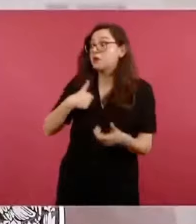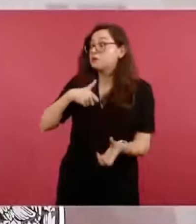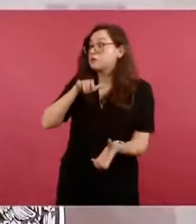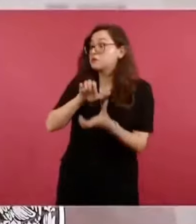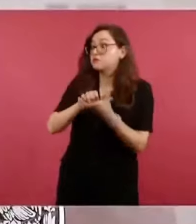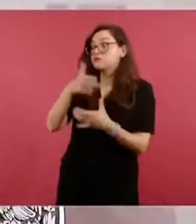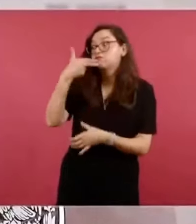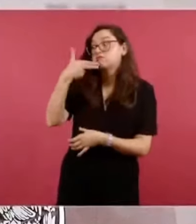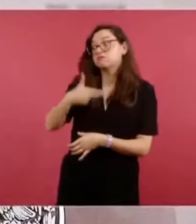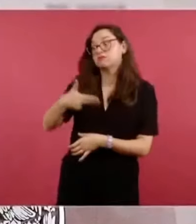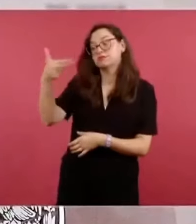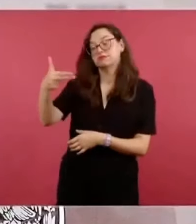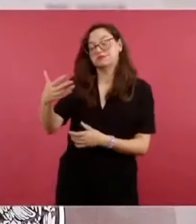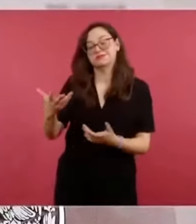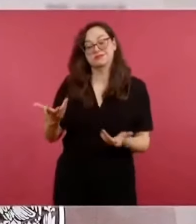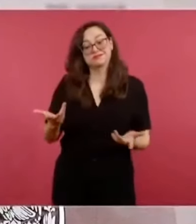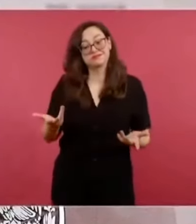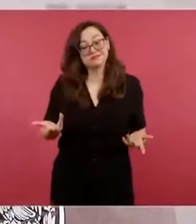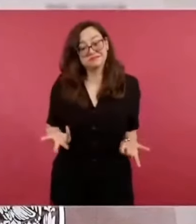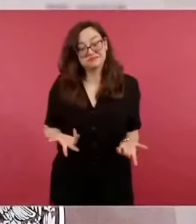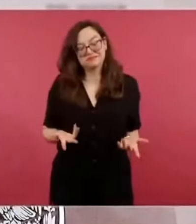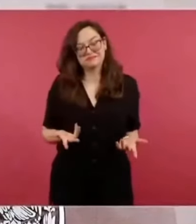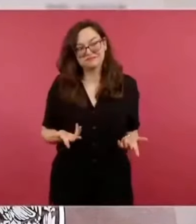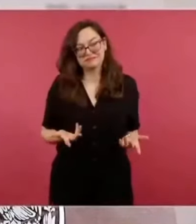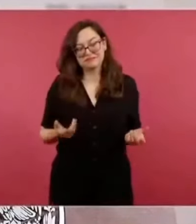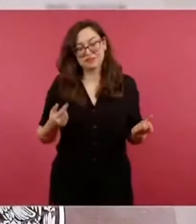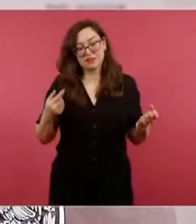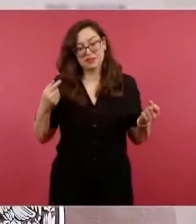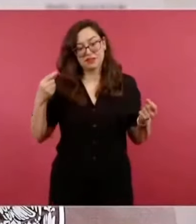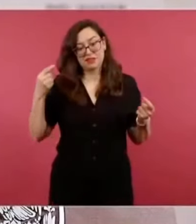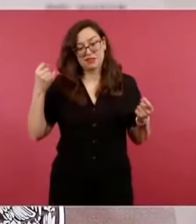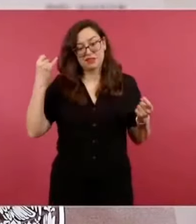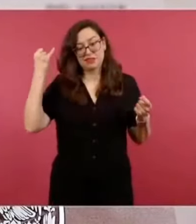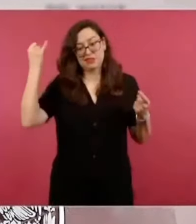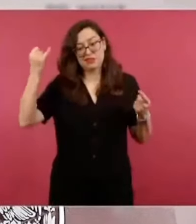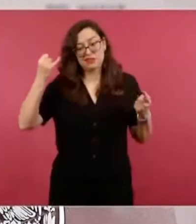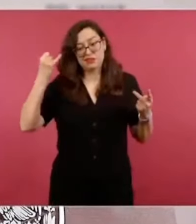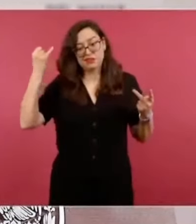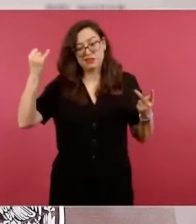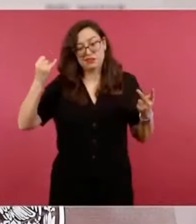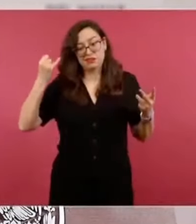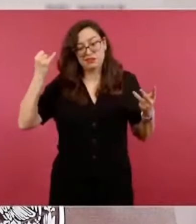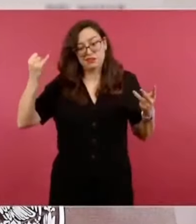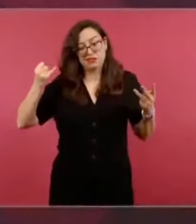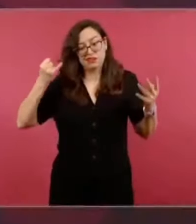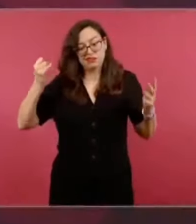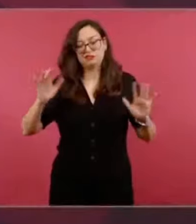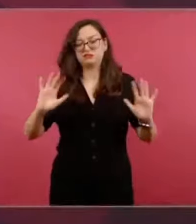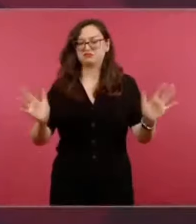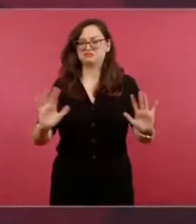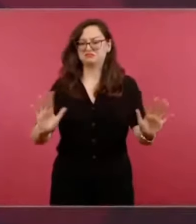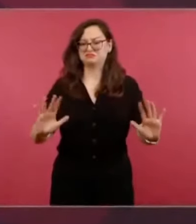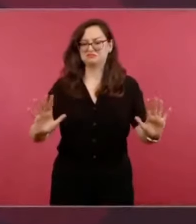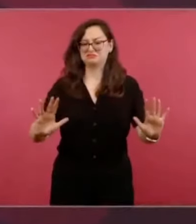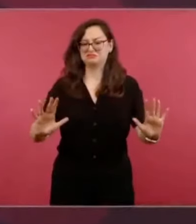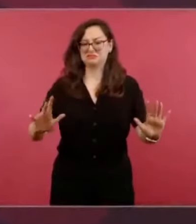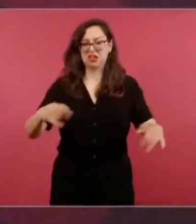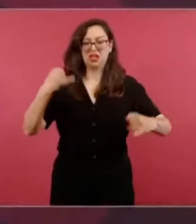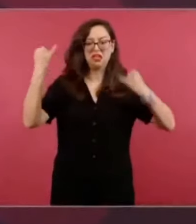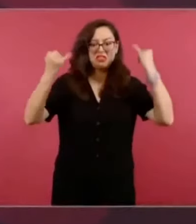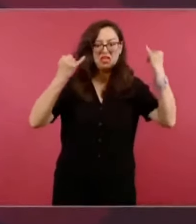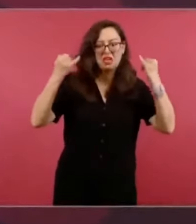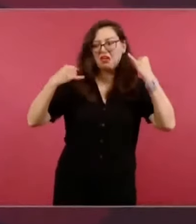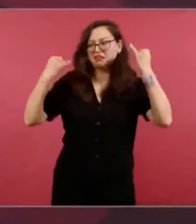y de que… bueno, todo lo que dijo. Pero bueno, esto no es un asunto de qué dice uno y qué dice el otro, sino de los